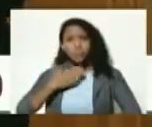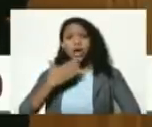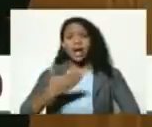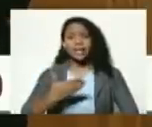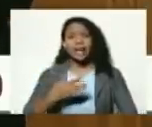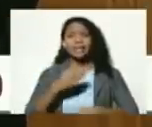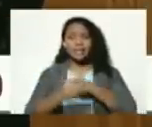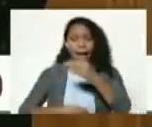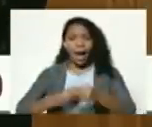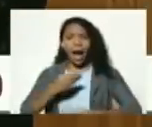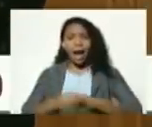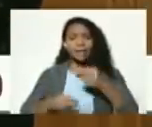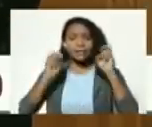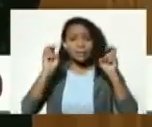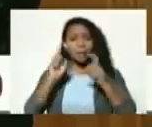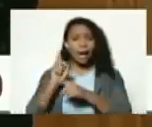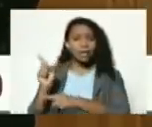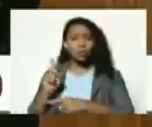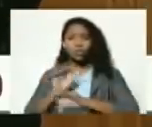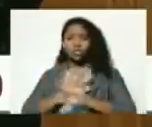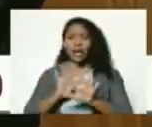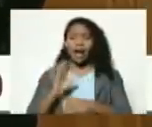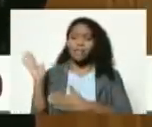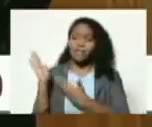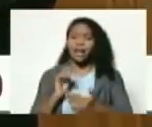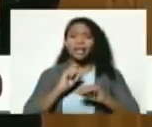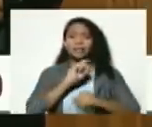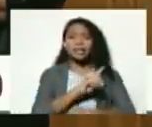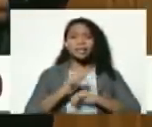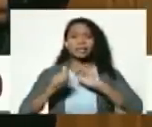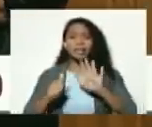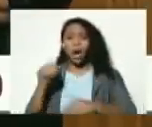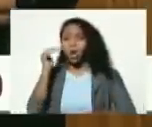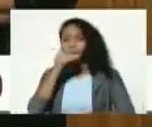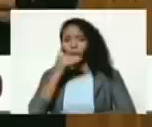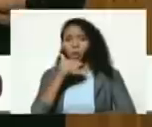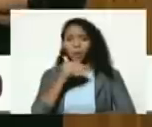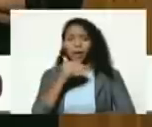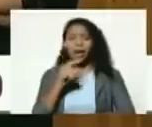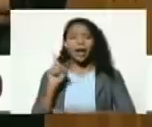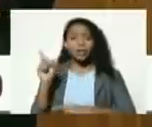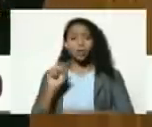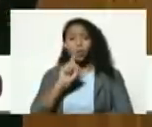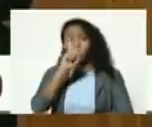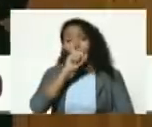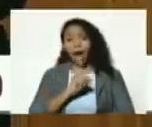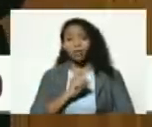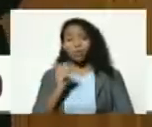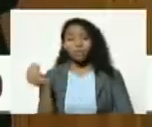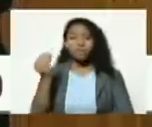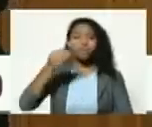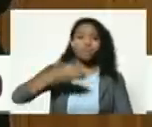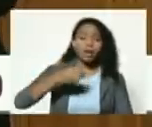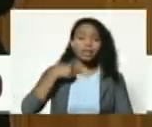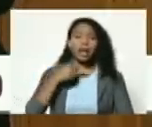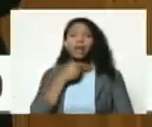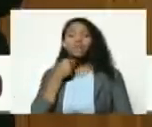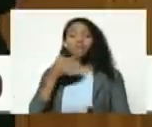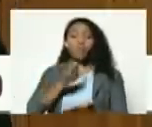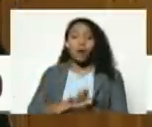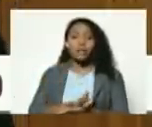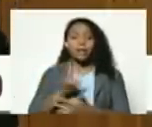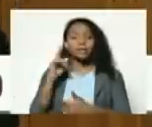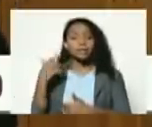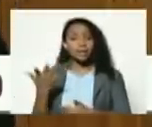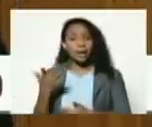concretemos esto ya nos viene el 16 de octubre el 16 de octubre cumple un año más del fallecimiento o del